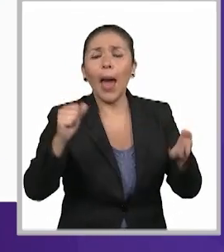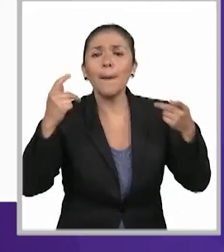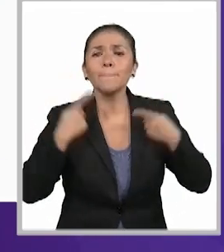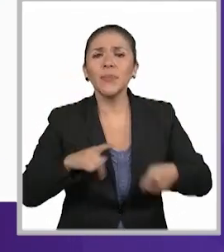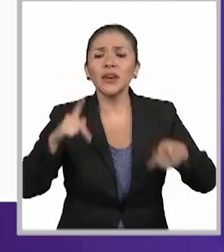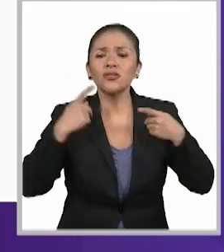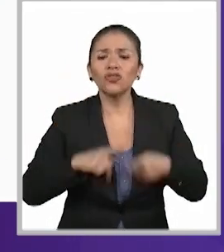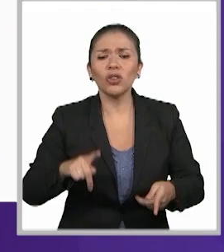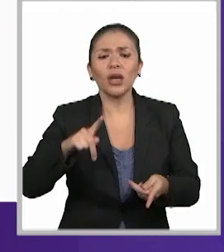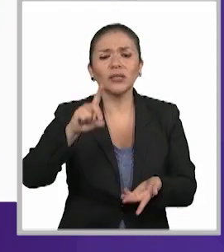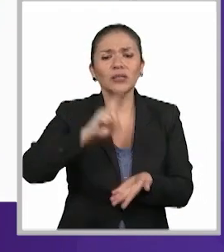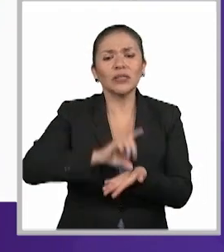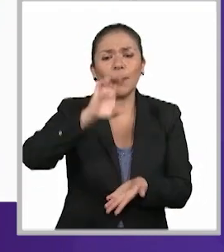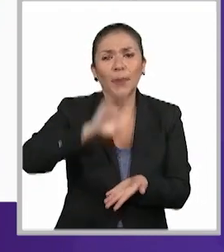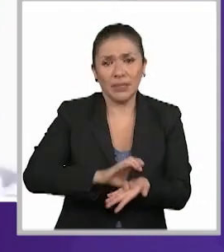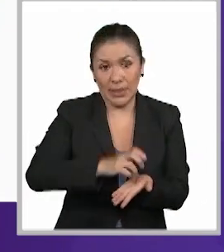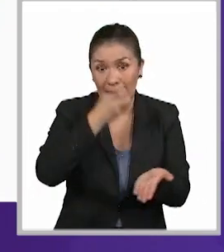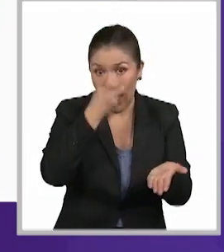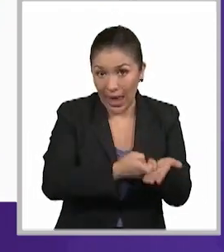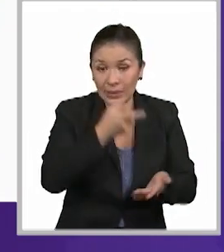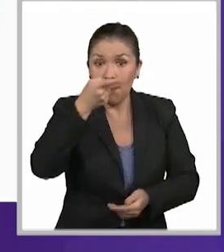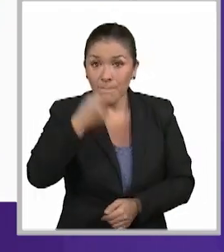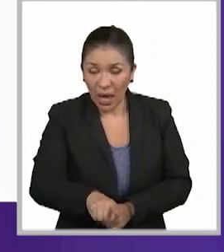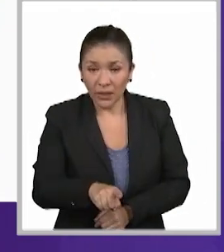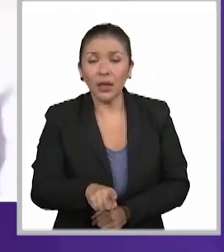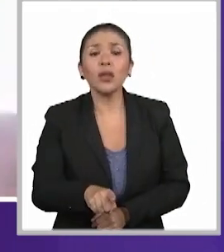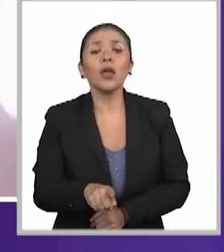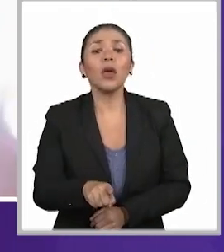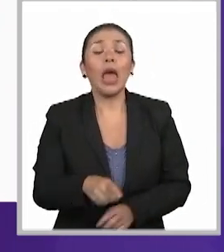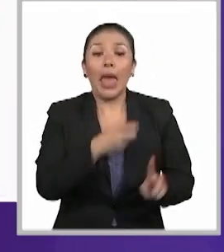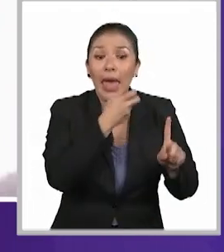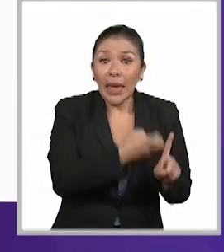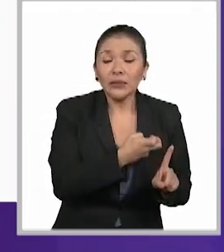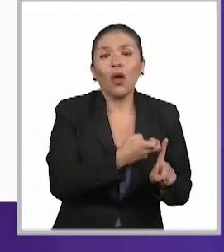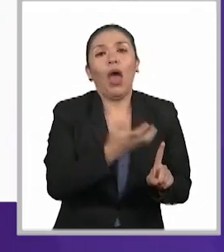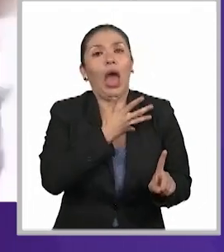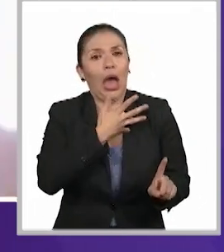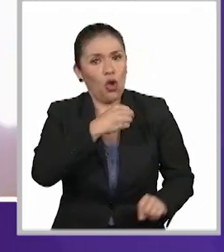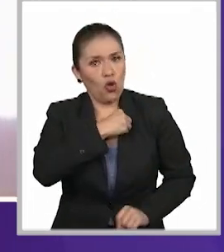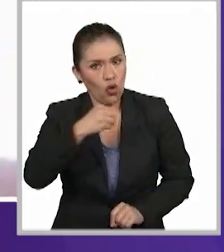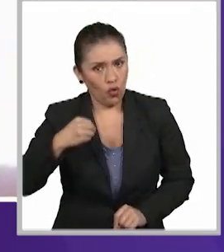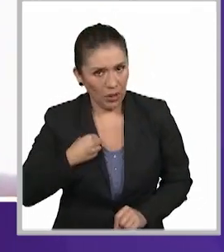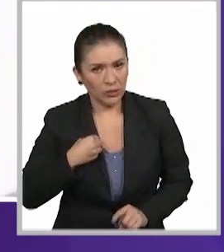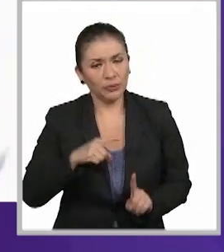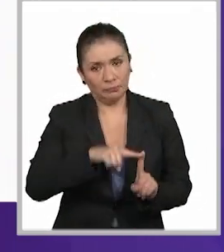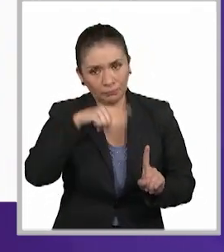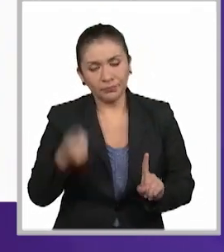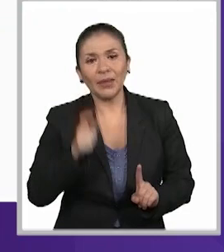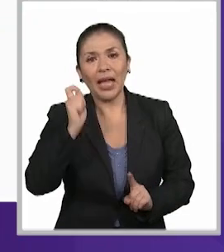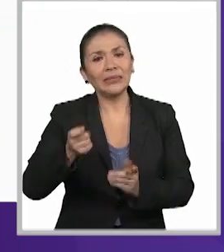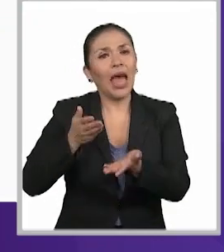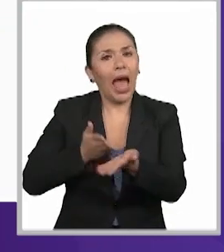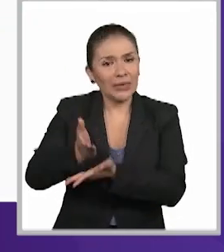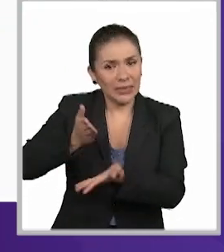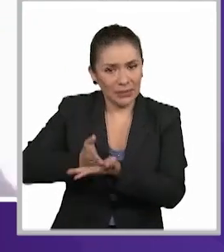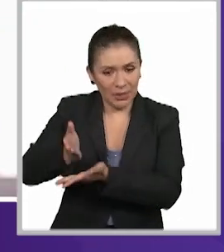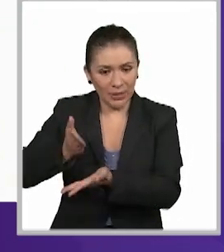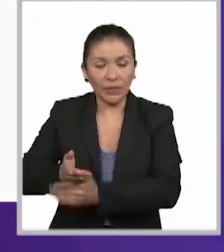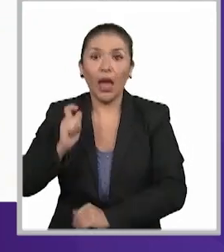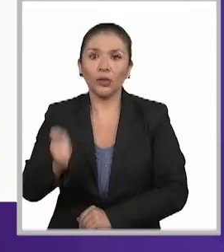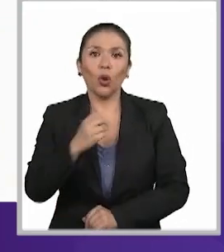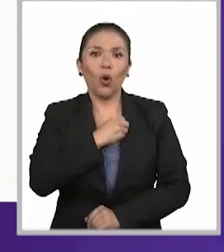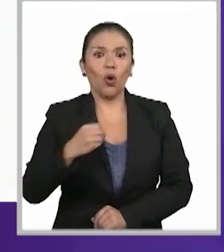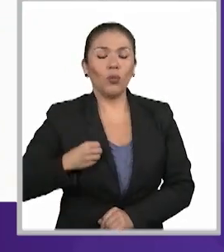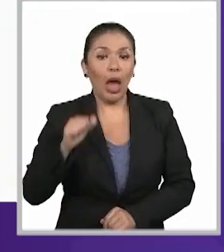con Discapacidad. Y de aquí hay una obligación genérica, que es la de accesibilidad,